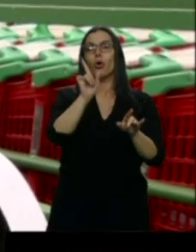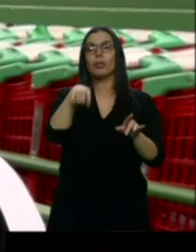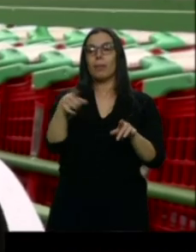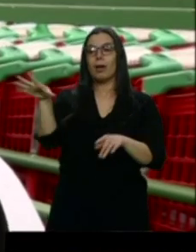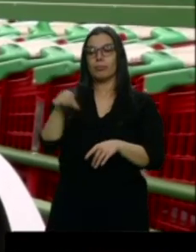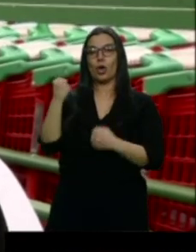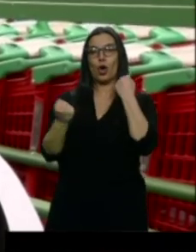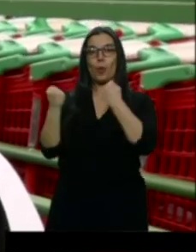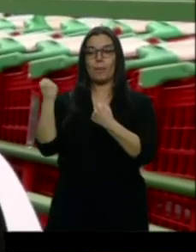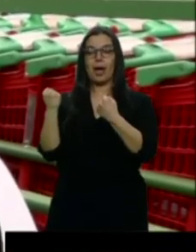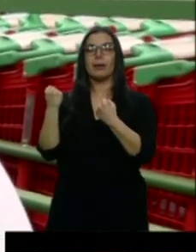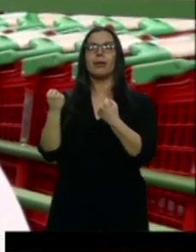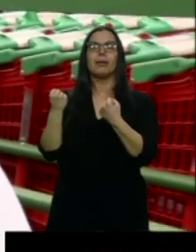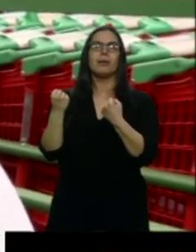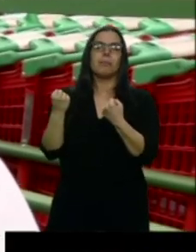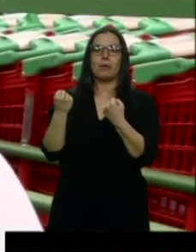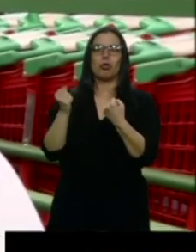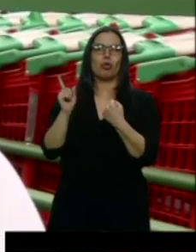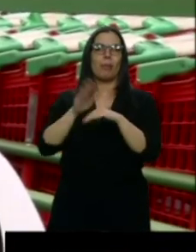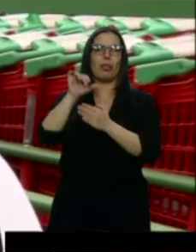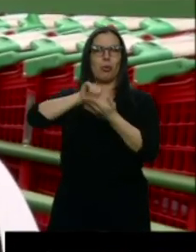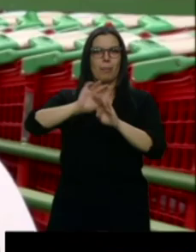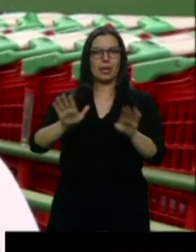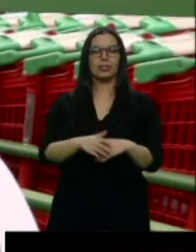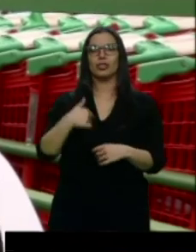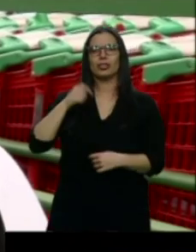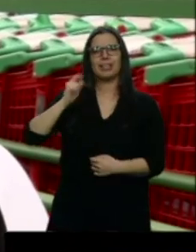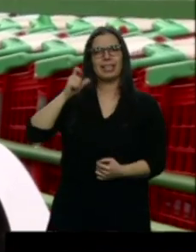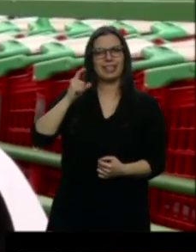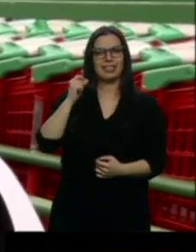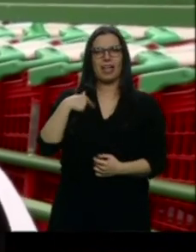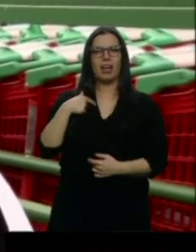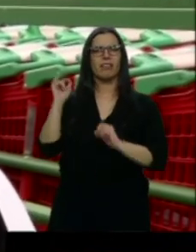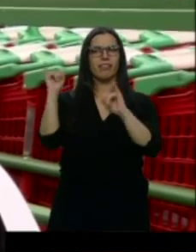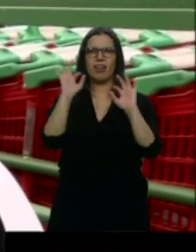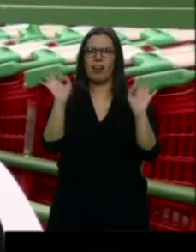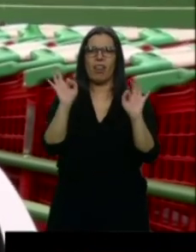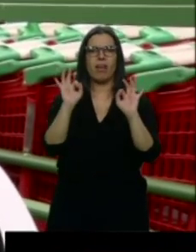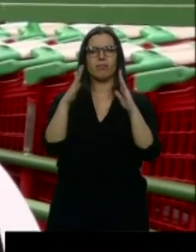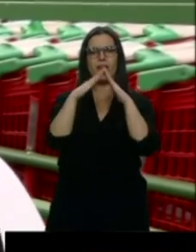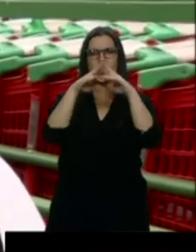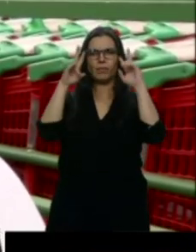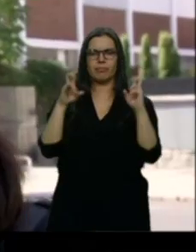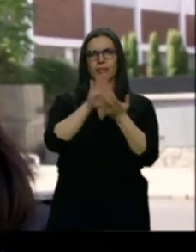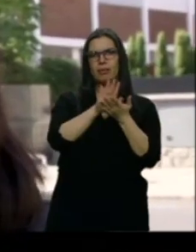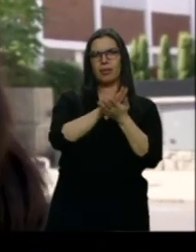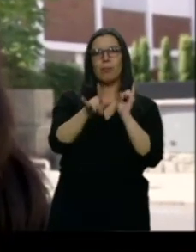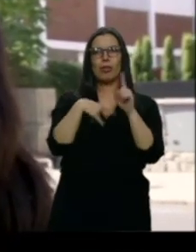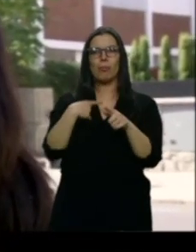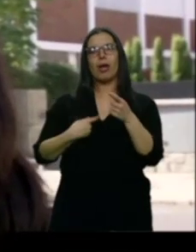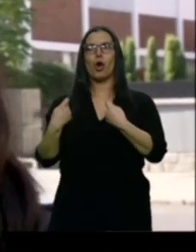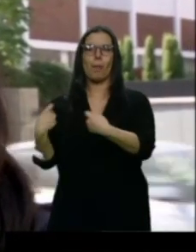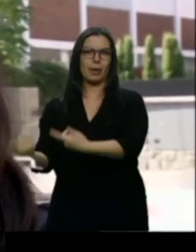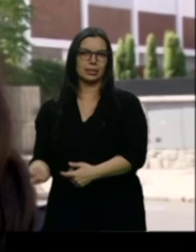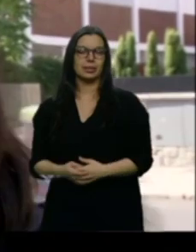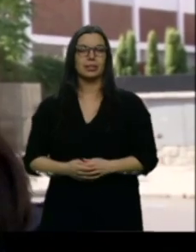ciudad. Yo muy a menudo digo que no voy a salir, que me voy a quedar en casa relajada, pero sin embargo luego me voy de comprar. Iba a ir a Salamanca